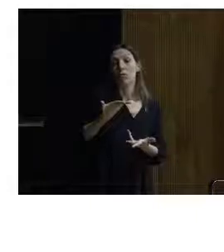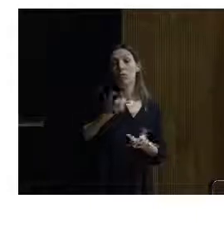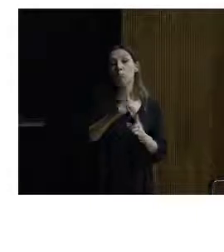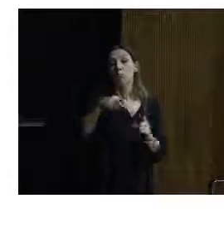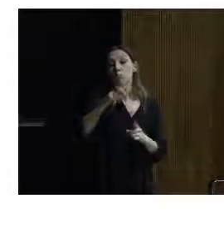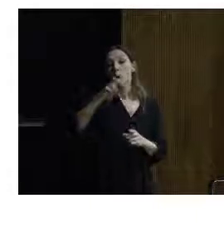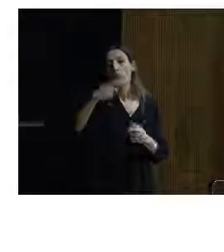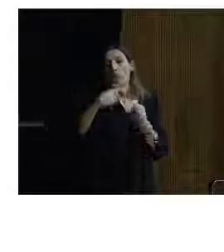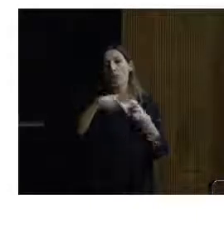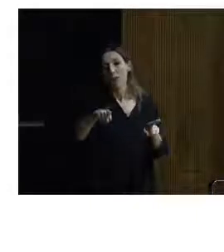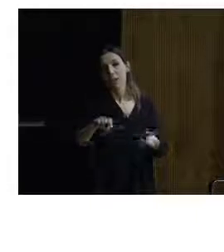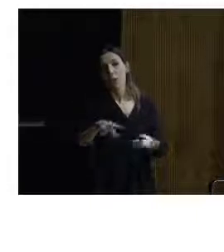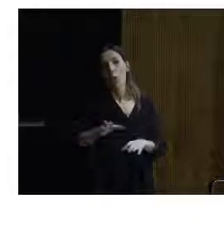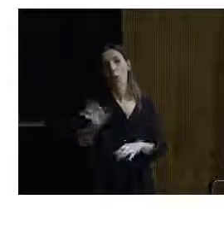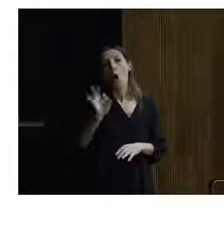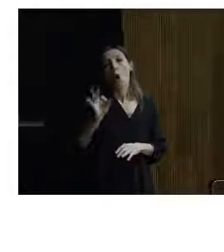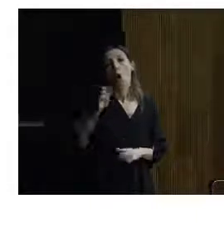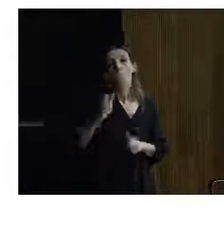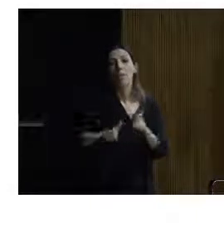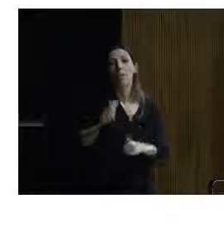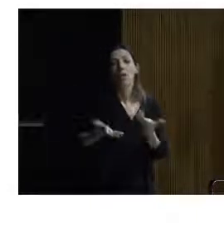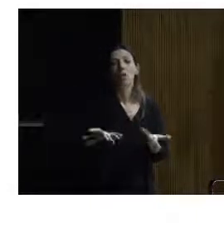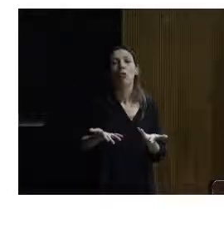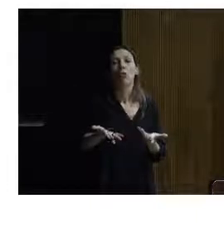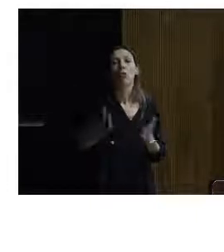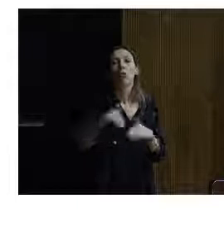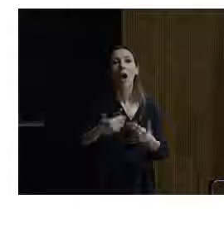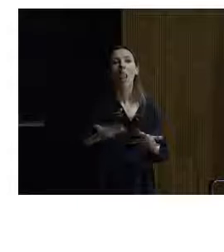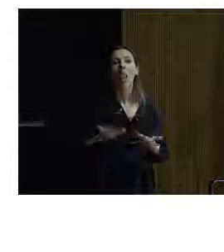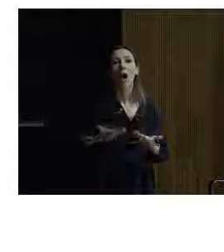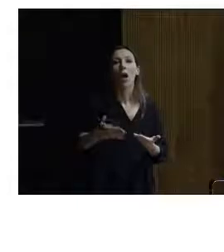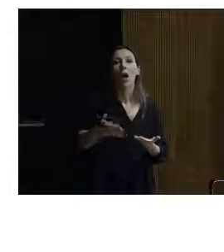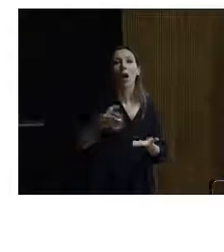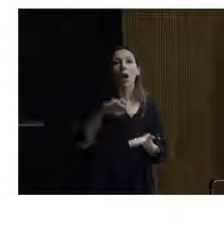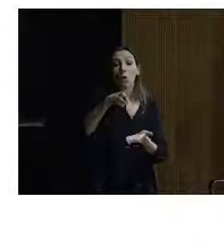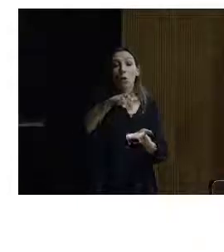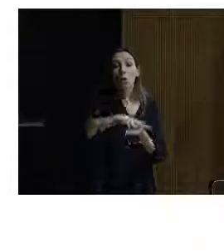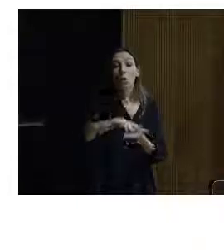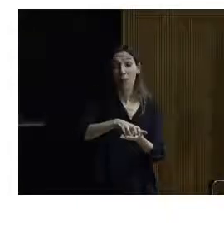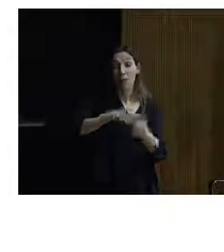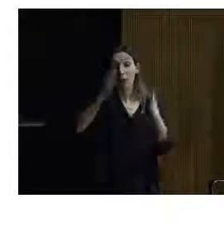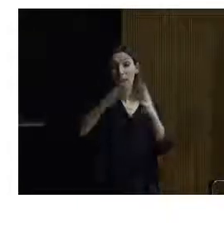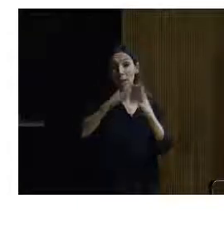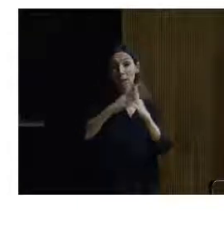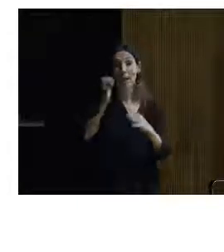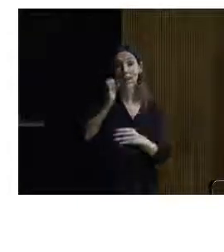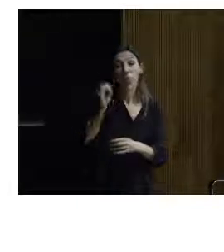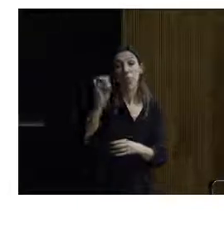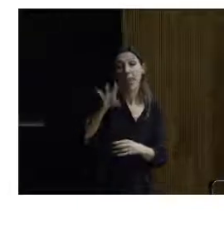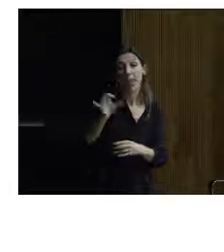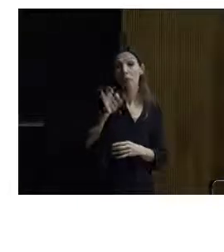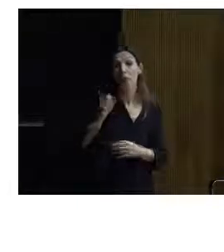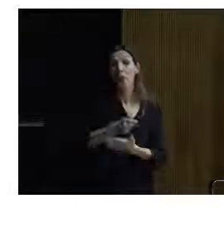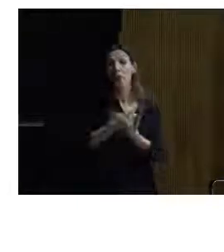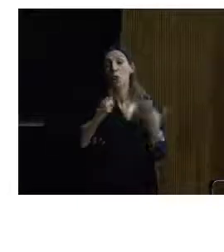O gente que desmonta cuchillos estructurales del siglo XV o del siglo XVI, con la misma alegría